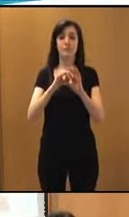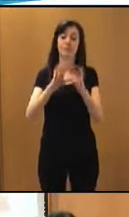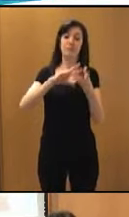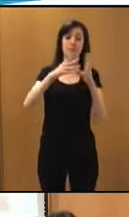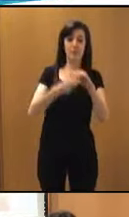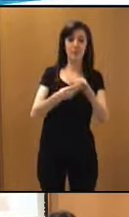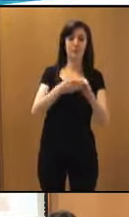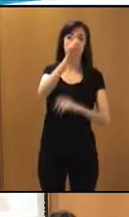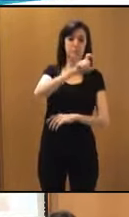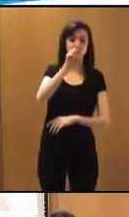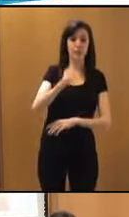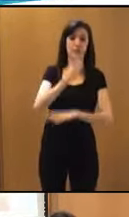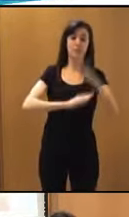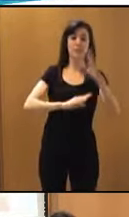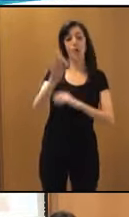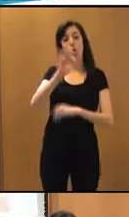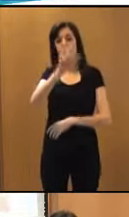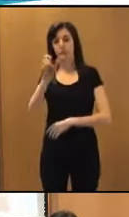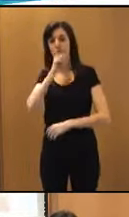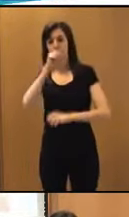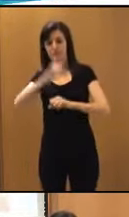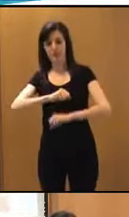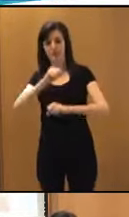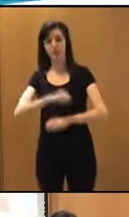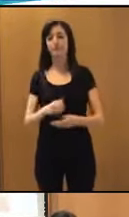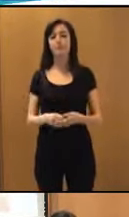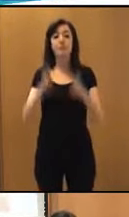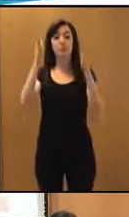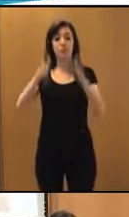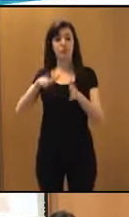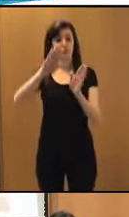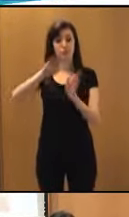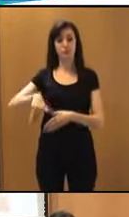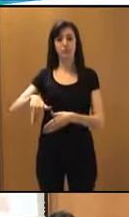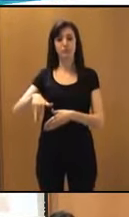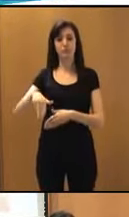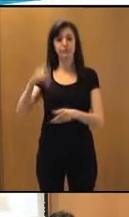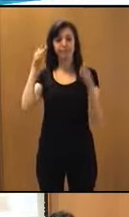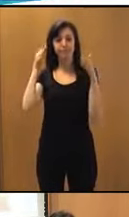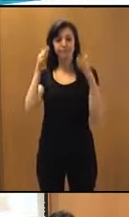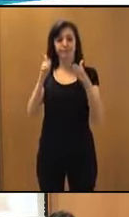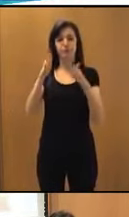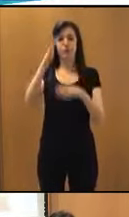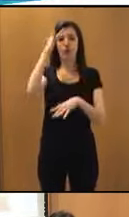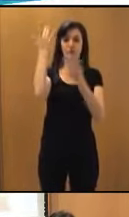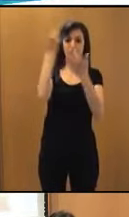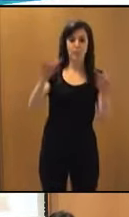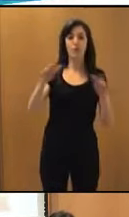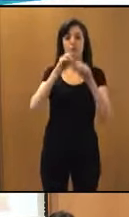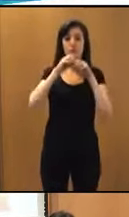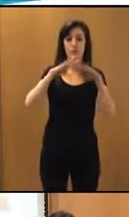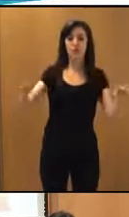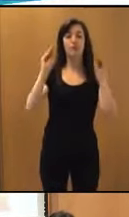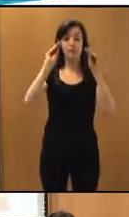mayores o con discapacidad. Y en el último bloque, que está dedicado a la concienciación, divulgación y